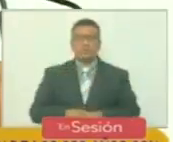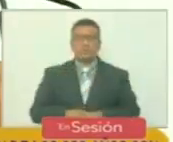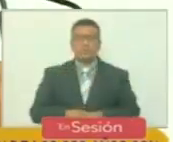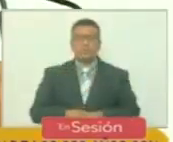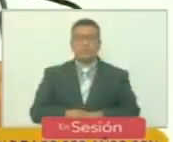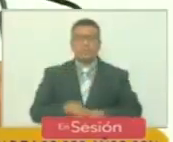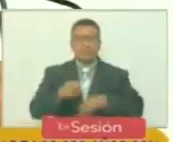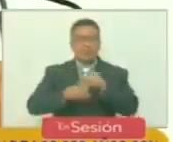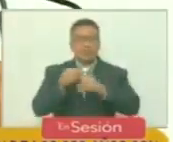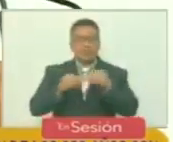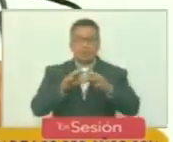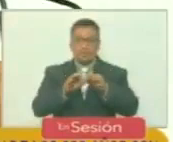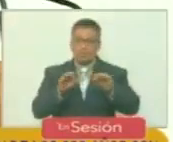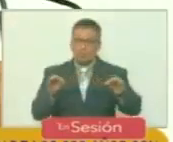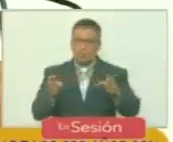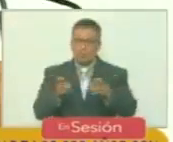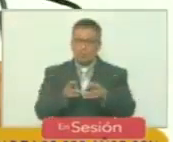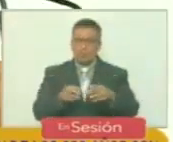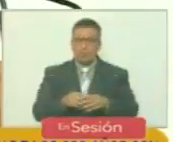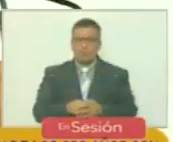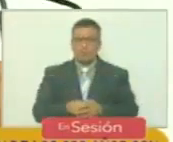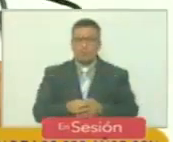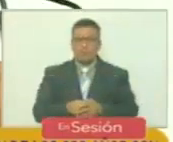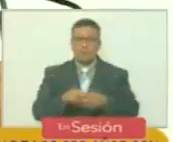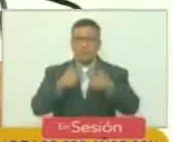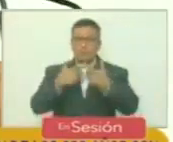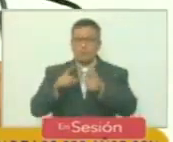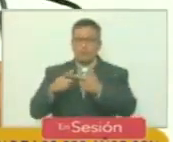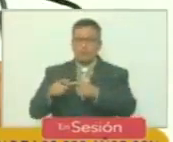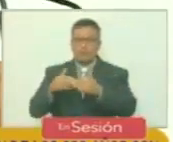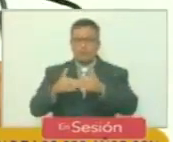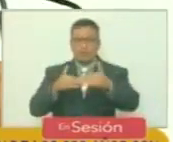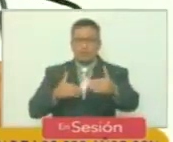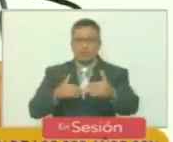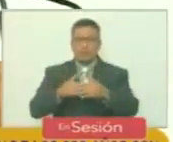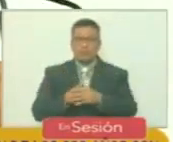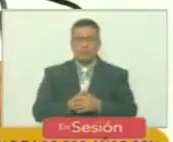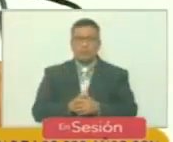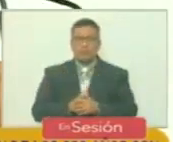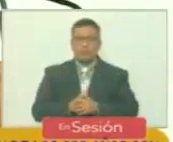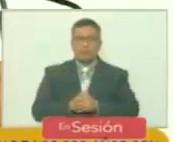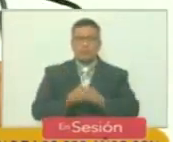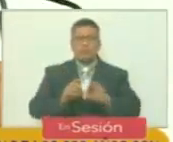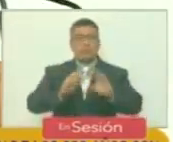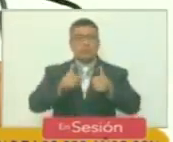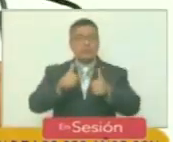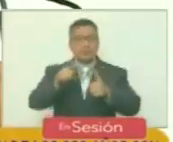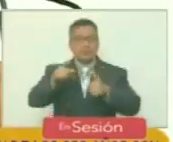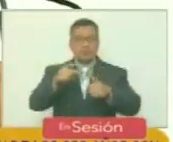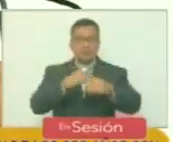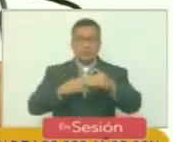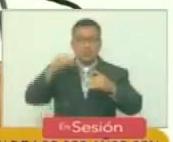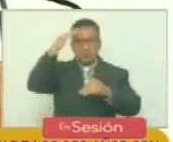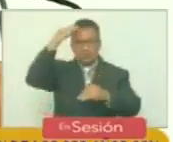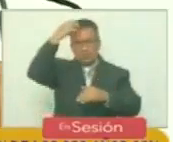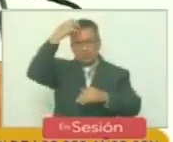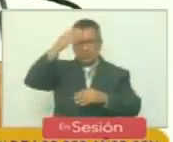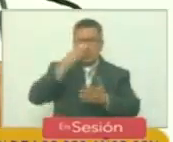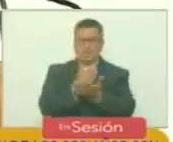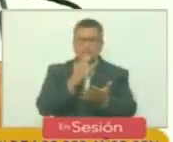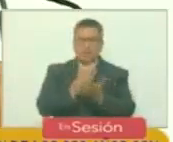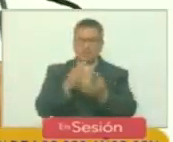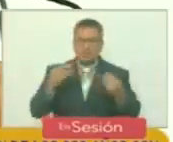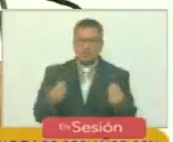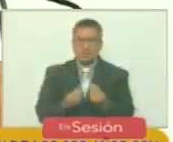marcar una brecha para diferenciar los principios monárquicos y feudales que siempre